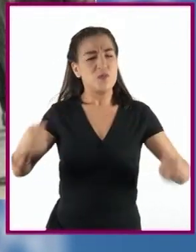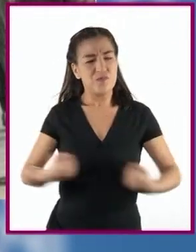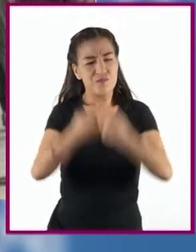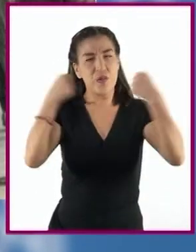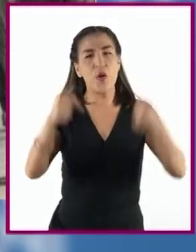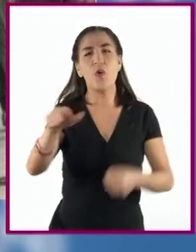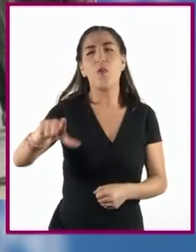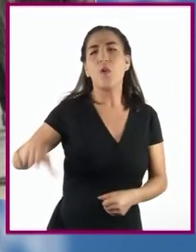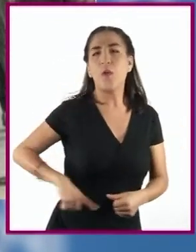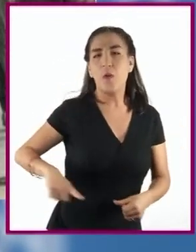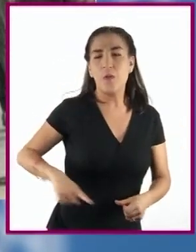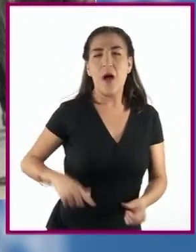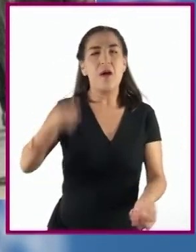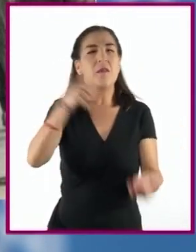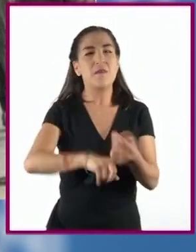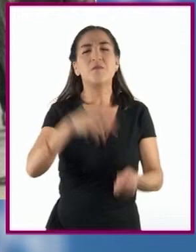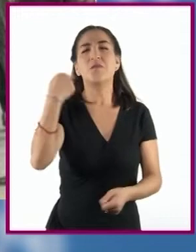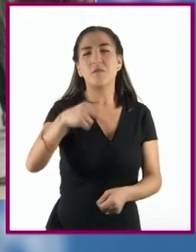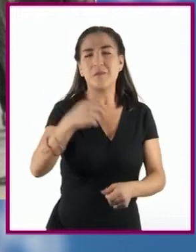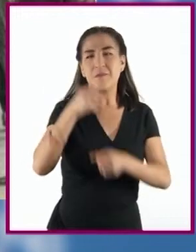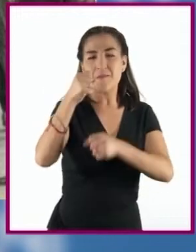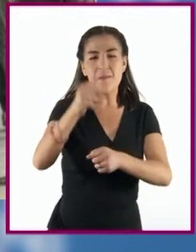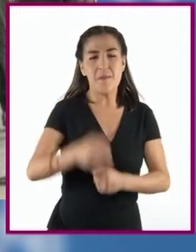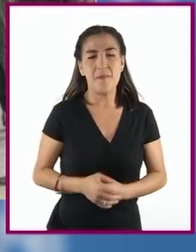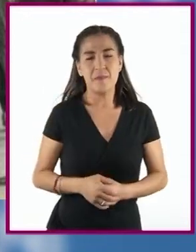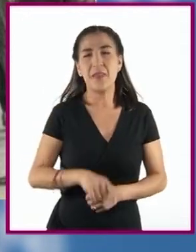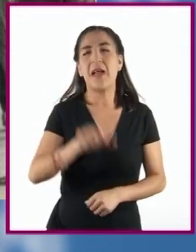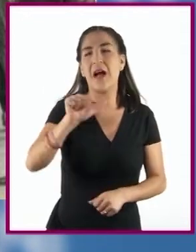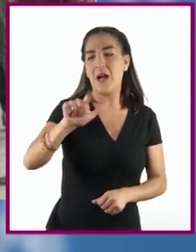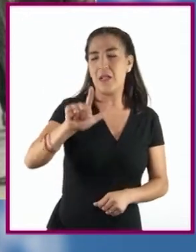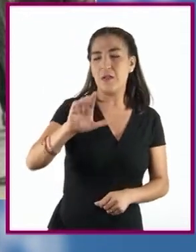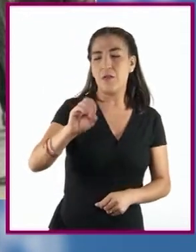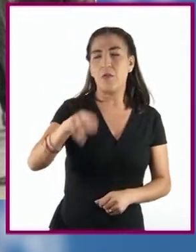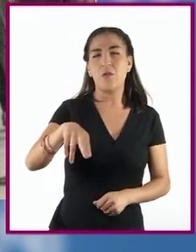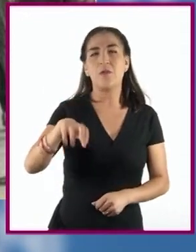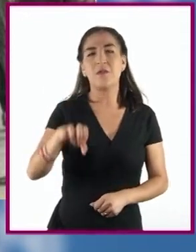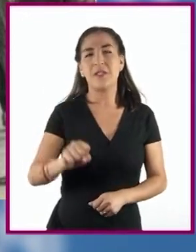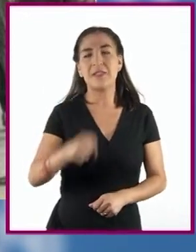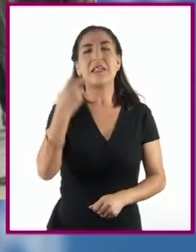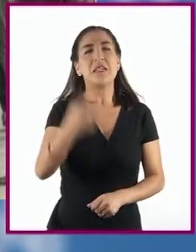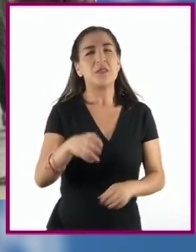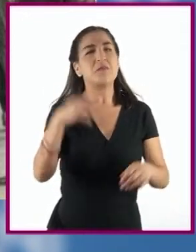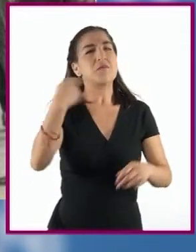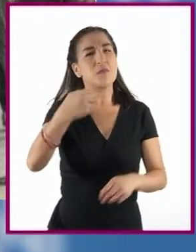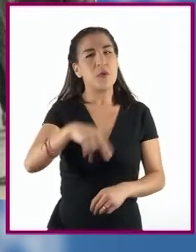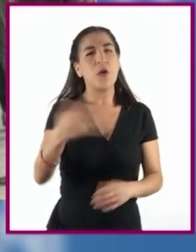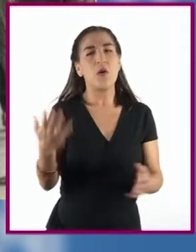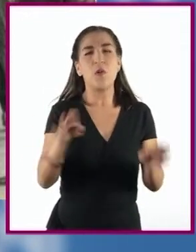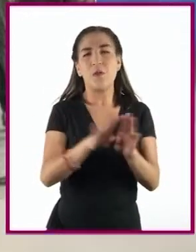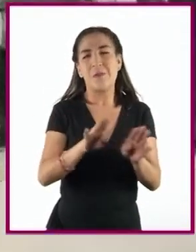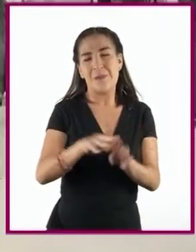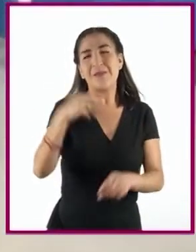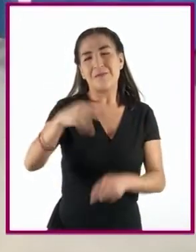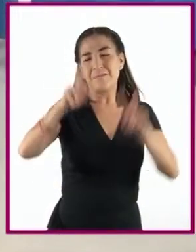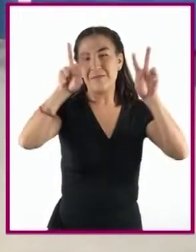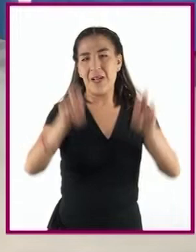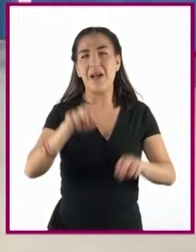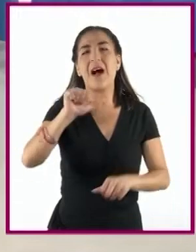gobierno infiltrado en la protesta llamado Los Halcones. A este hecho se le conoce como El Halconazo.